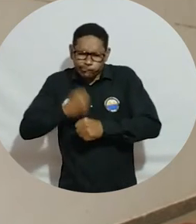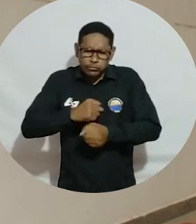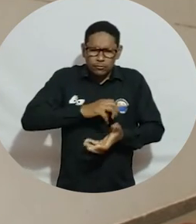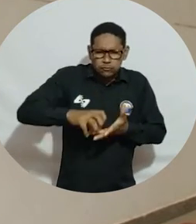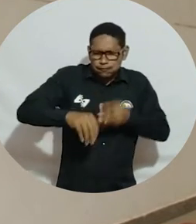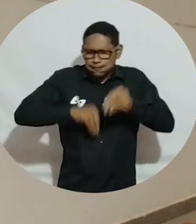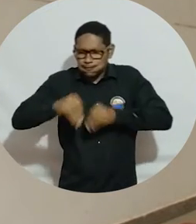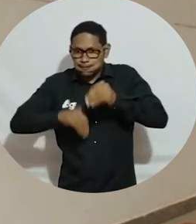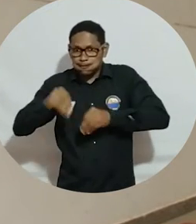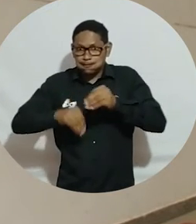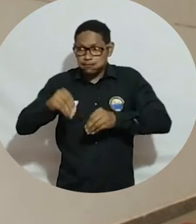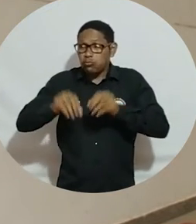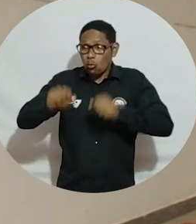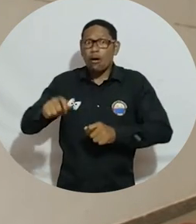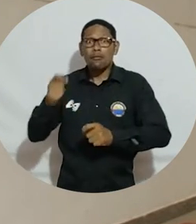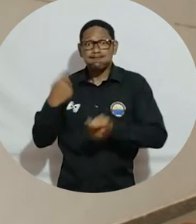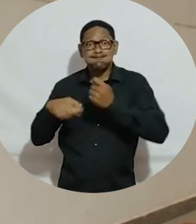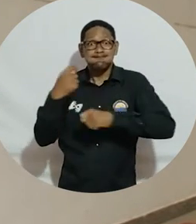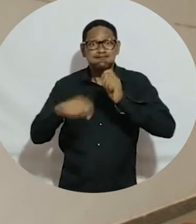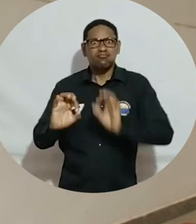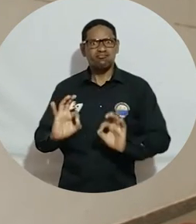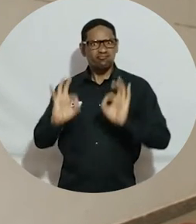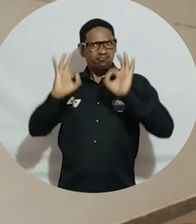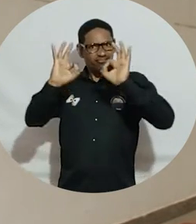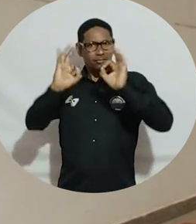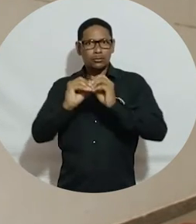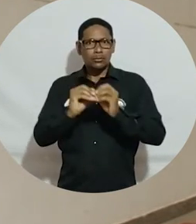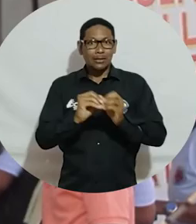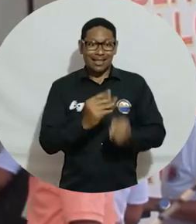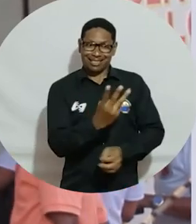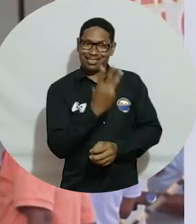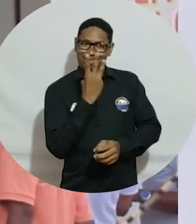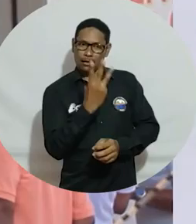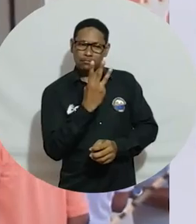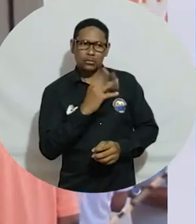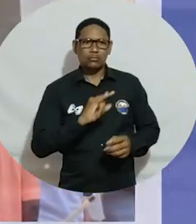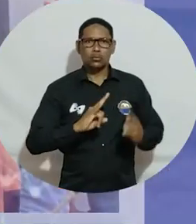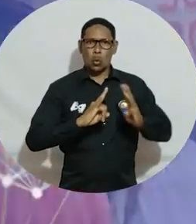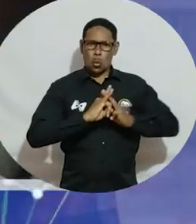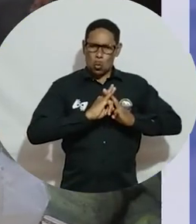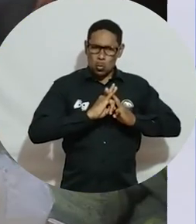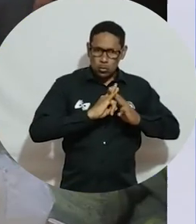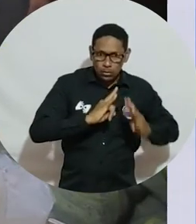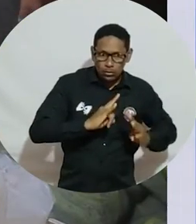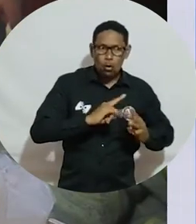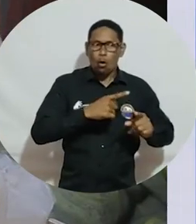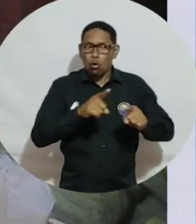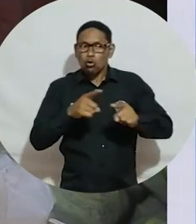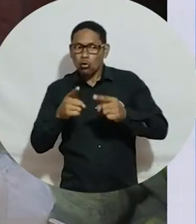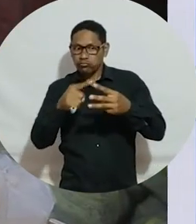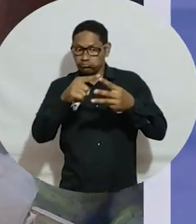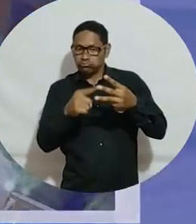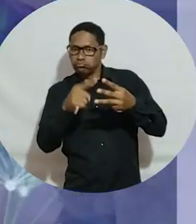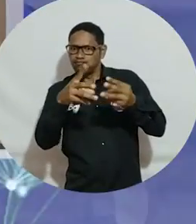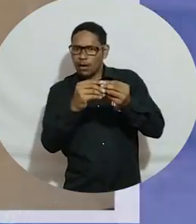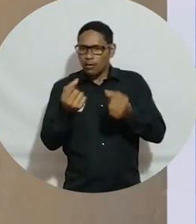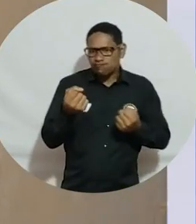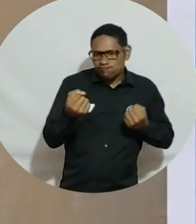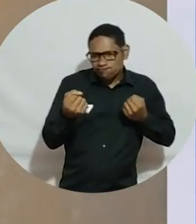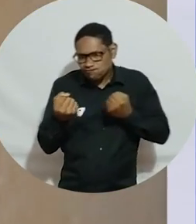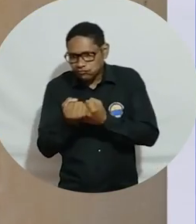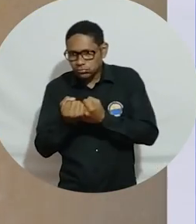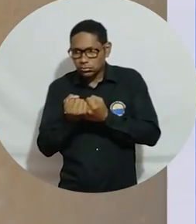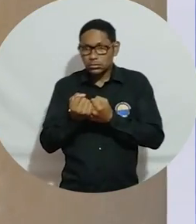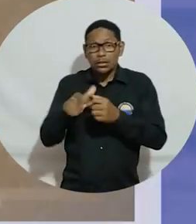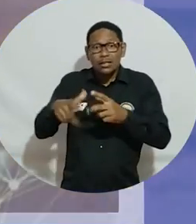adelante y puedan comercializar su queso con todo el apoyo que tres entidades o universidades tan importantes van a contribuir